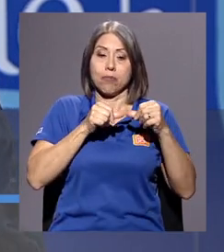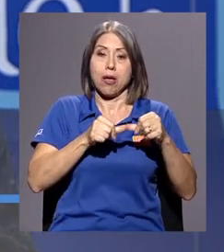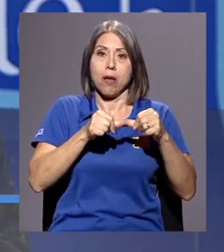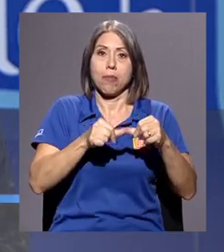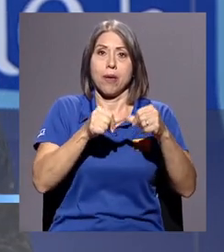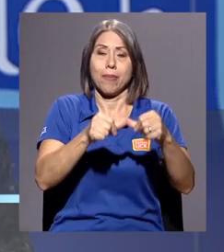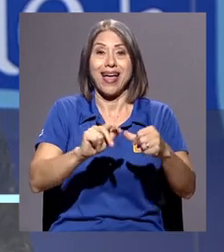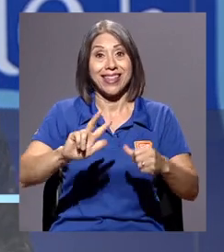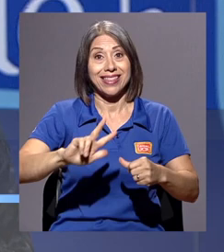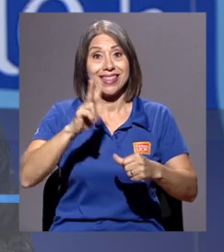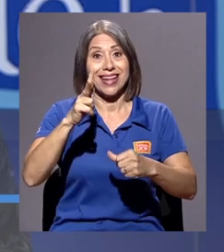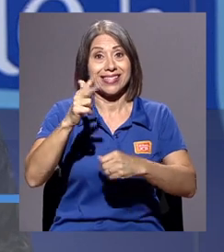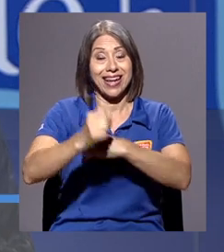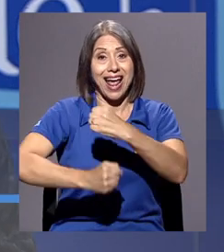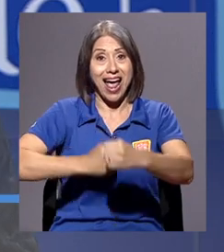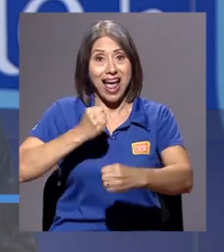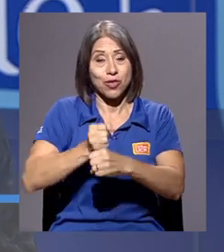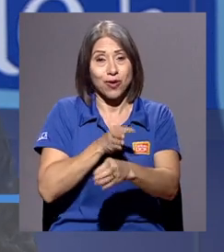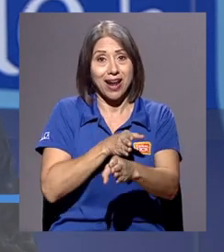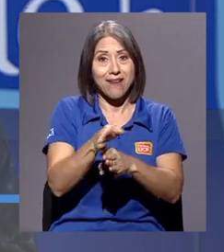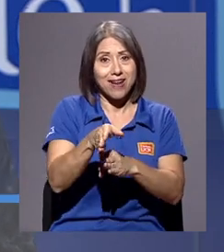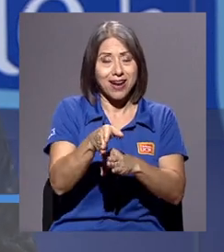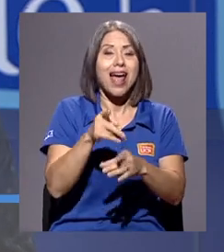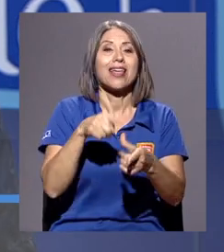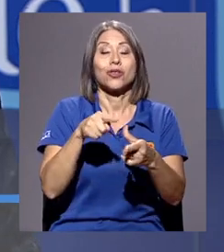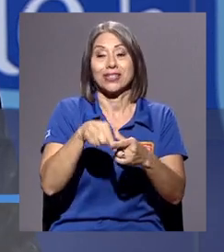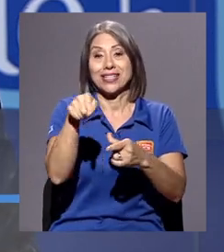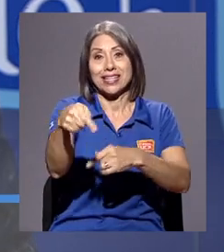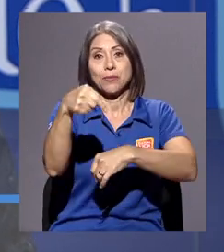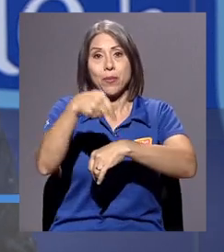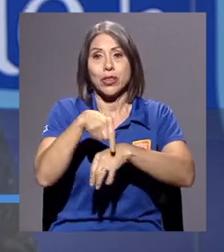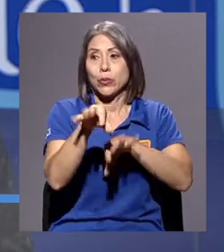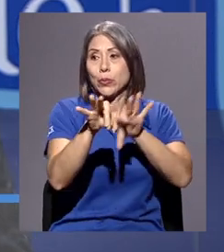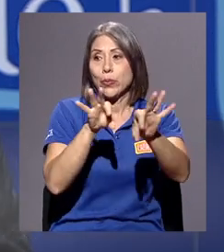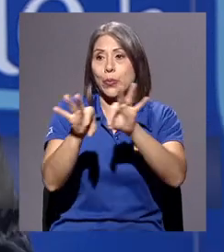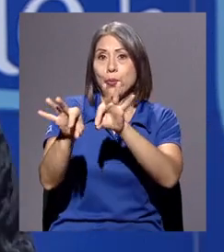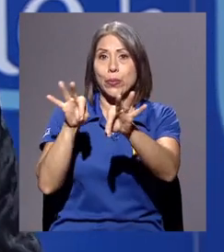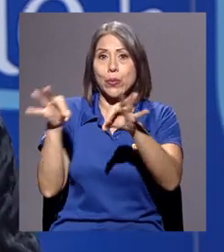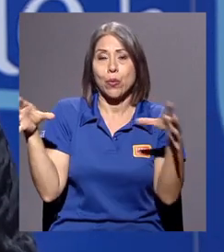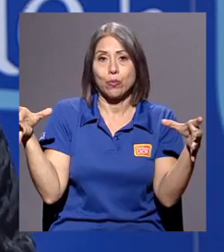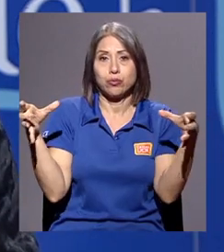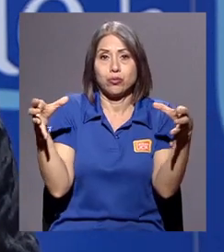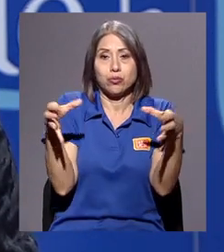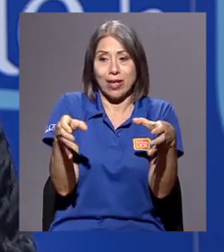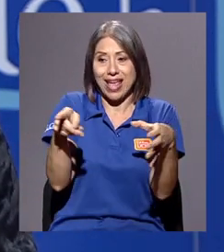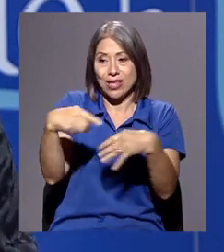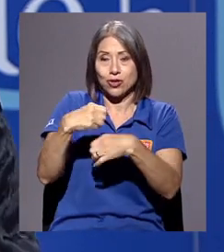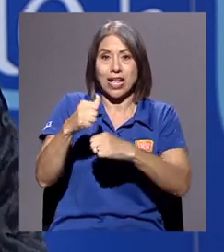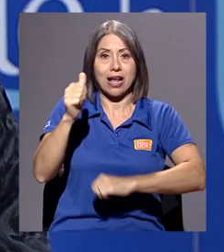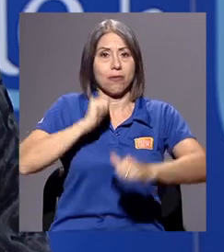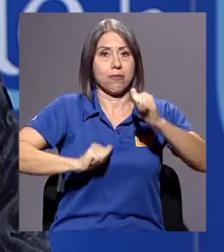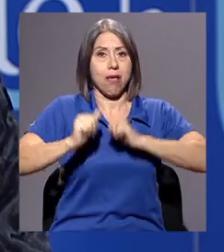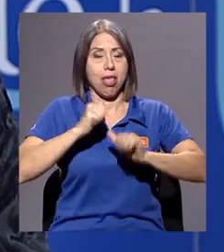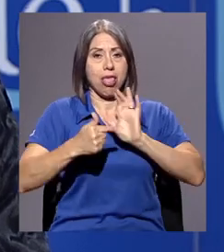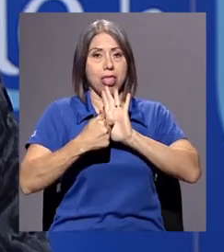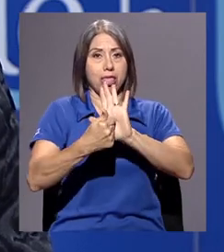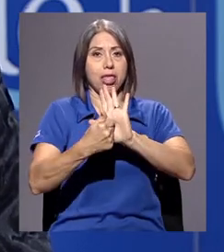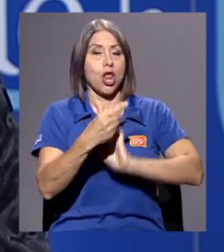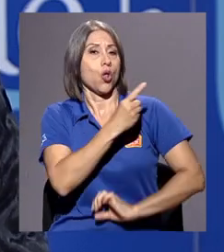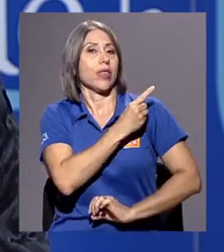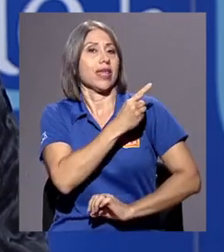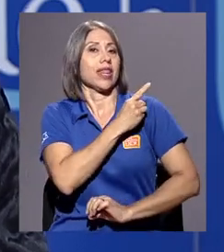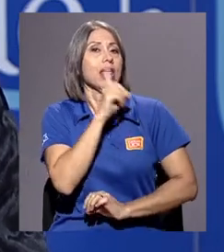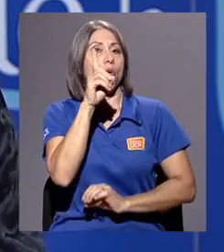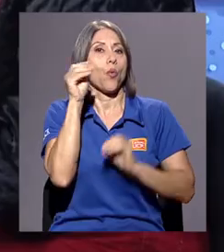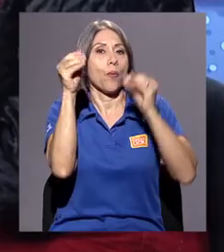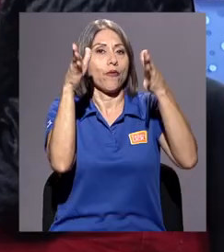se escoge un grupo de personas para que haga una muestra, un montaje que es dirigido por una profesora o un